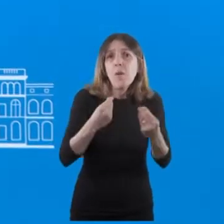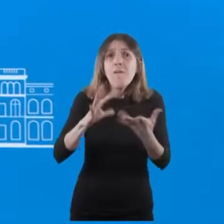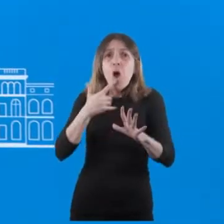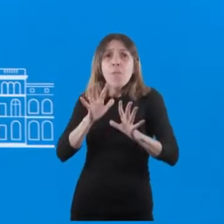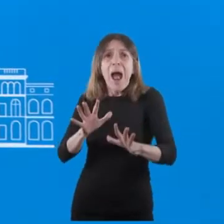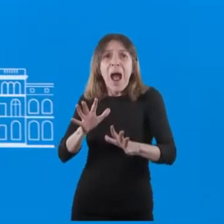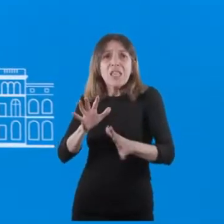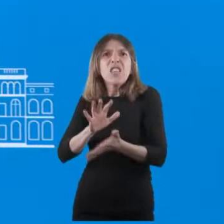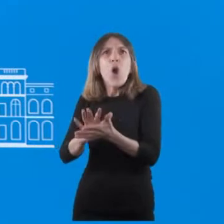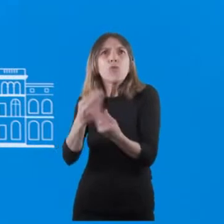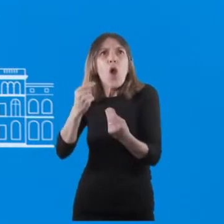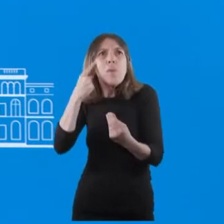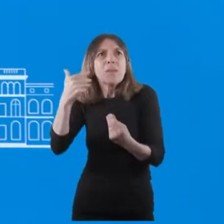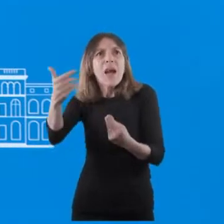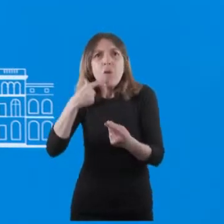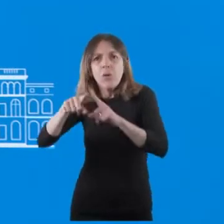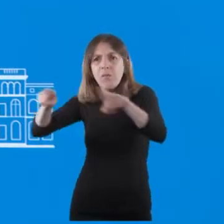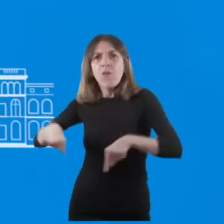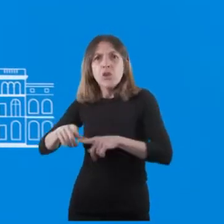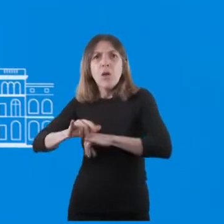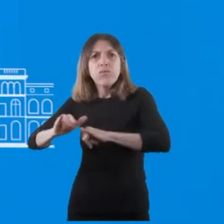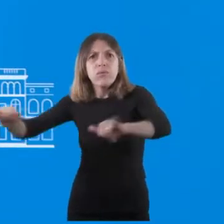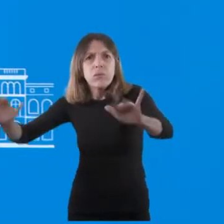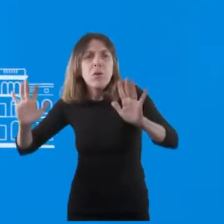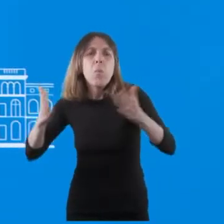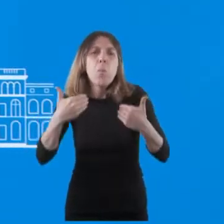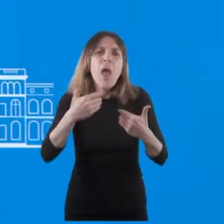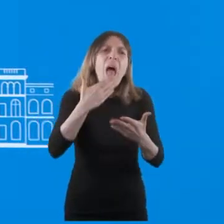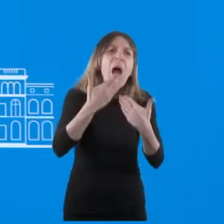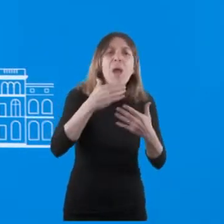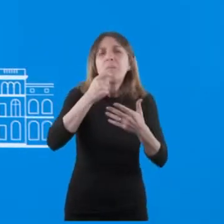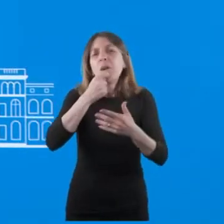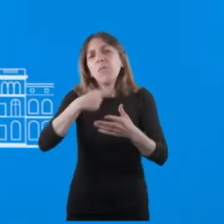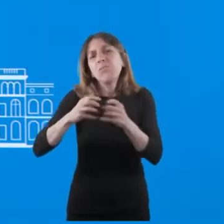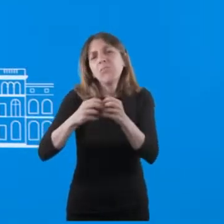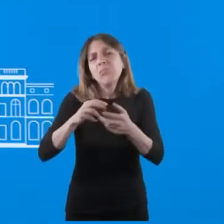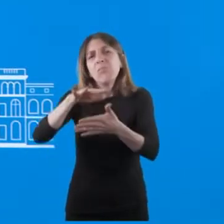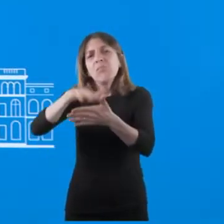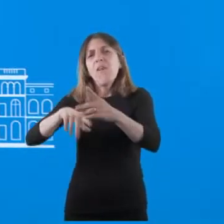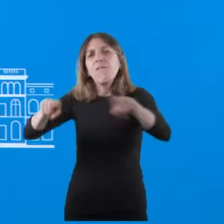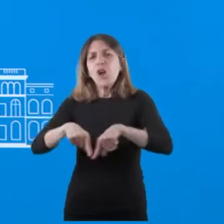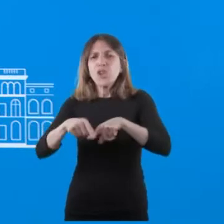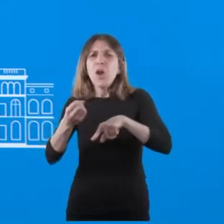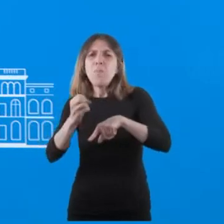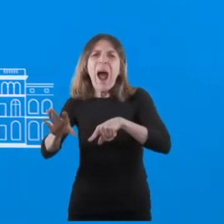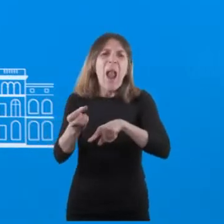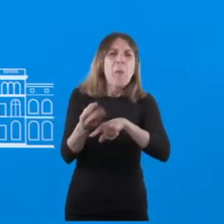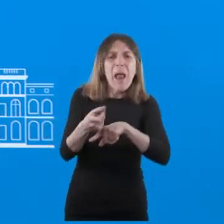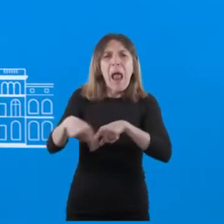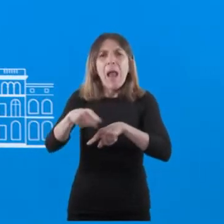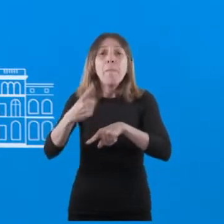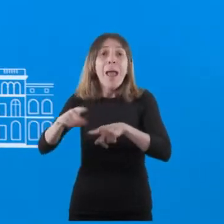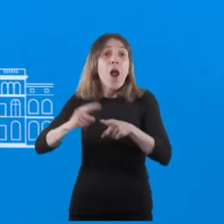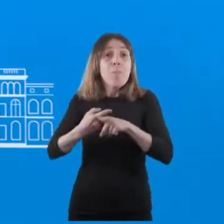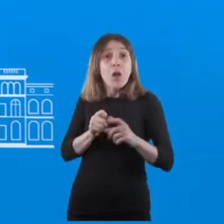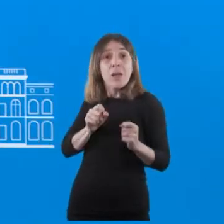posibilidad y llevar adelante este tipo de campaña. Podrán discutir si el proyecto estaba mejor o peor hecho, pero la verdad es que era una política que estaba